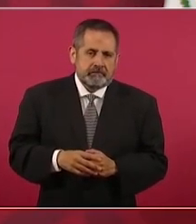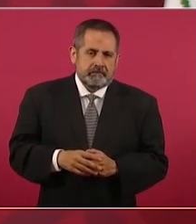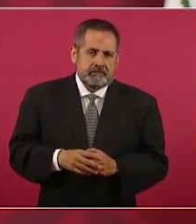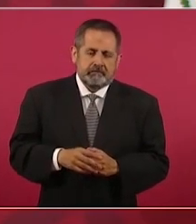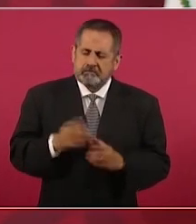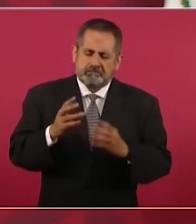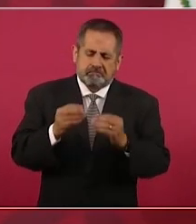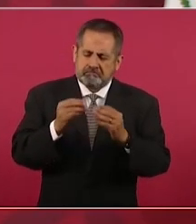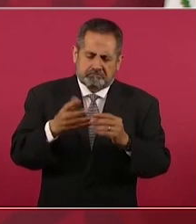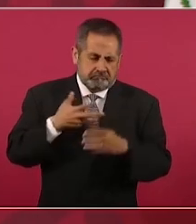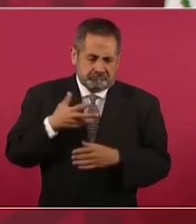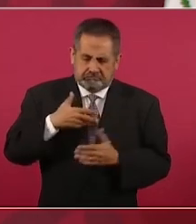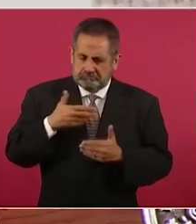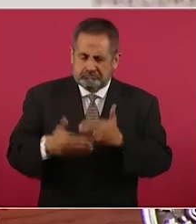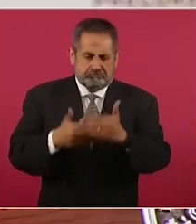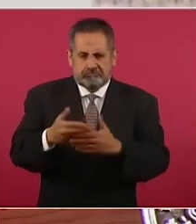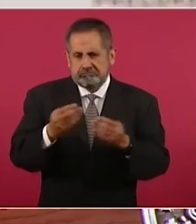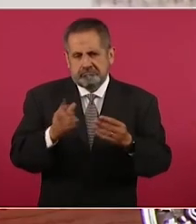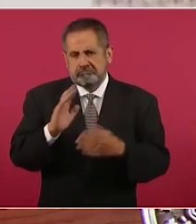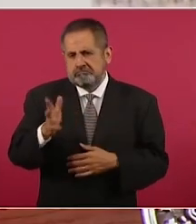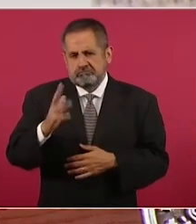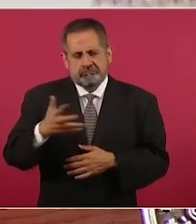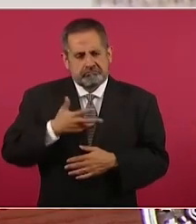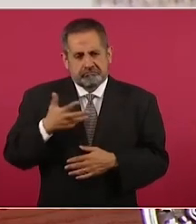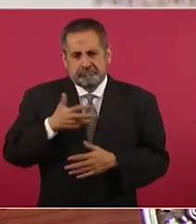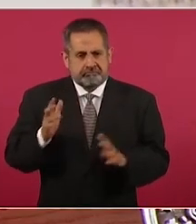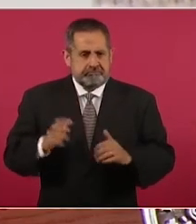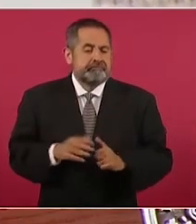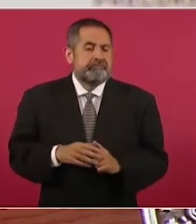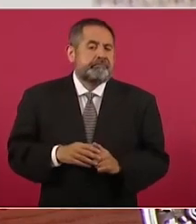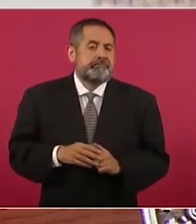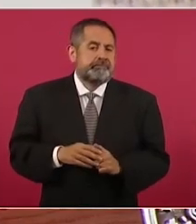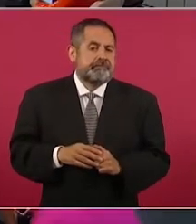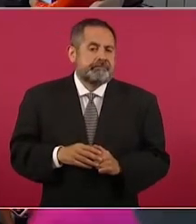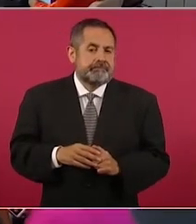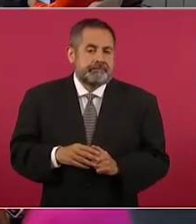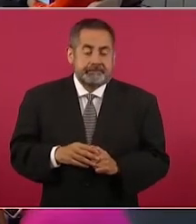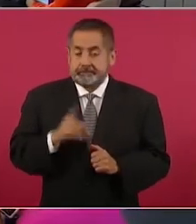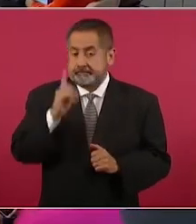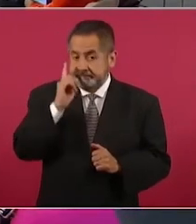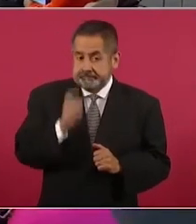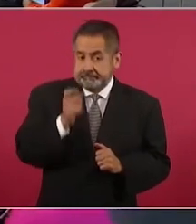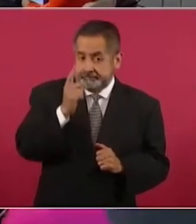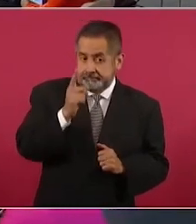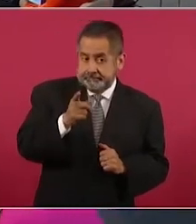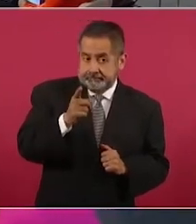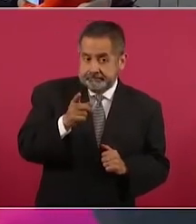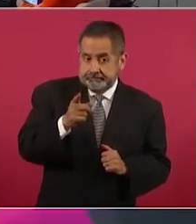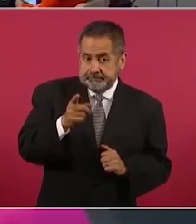mucho avance que es una de las